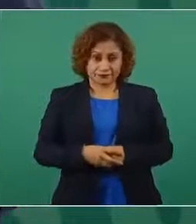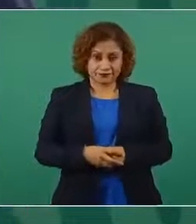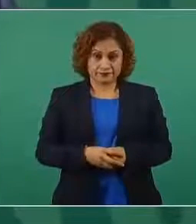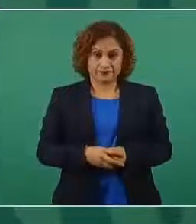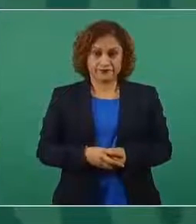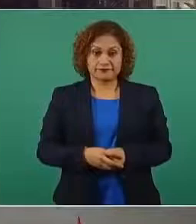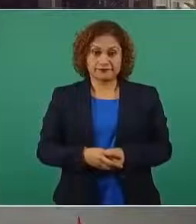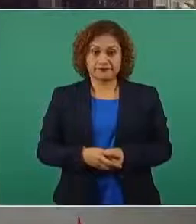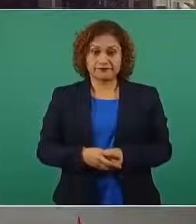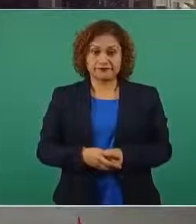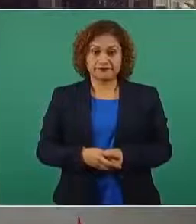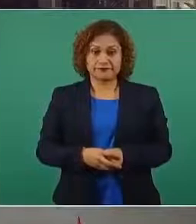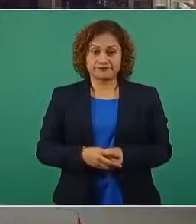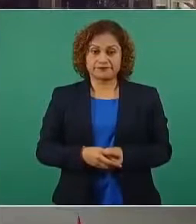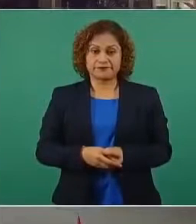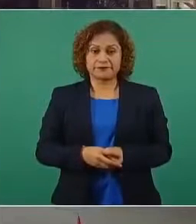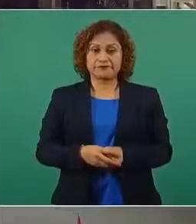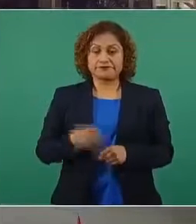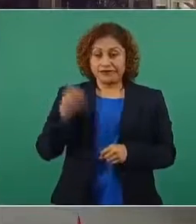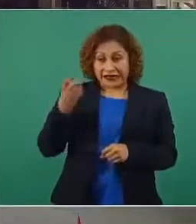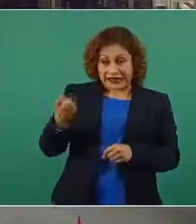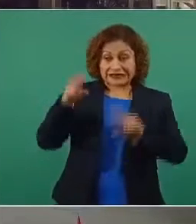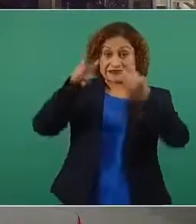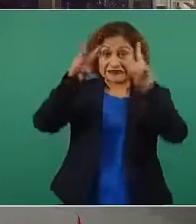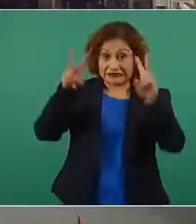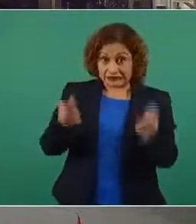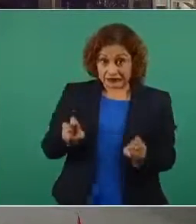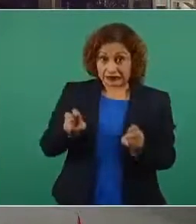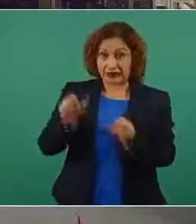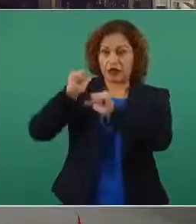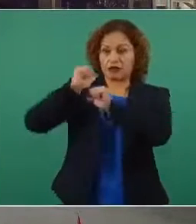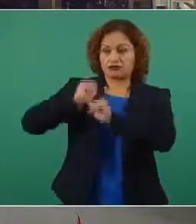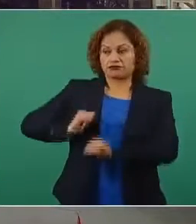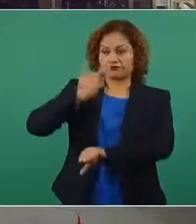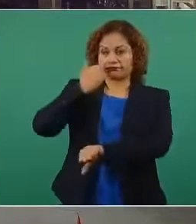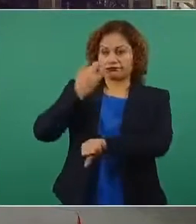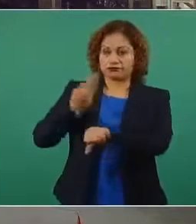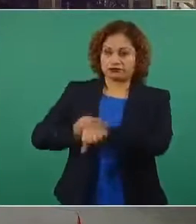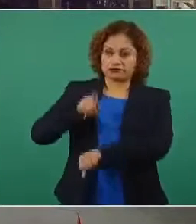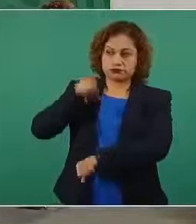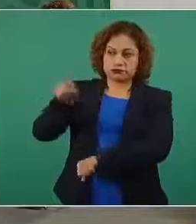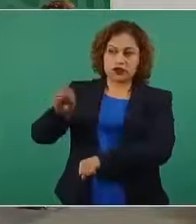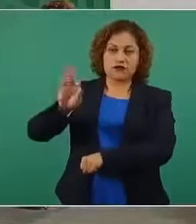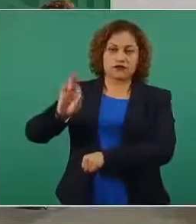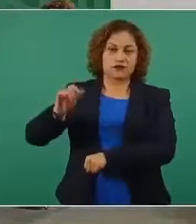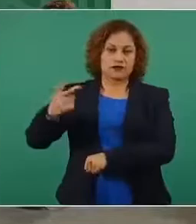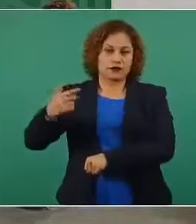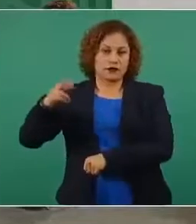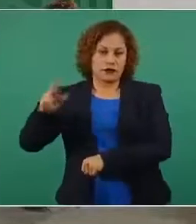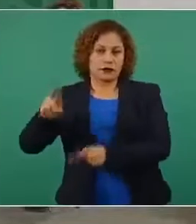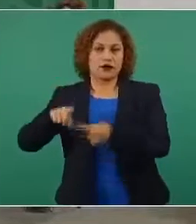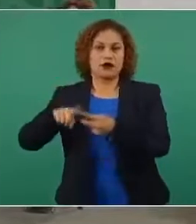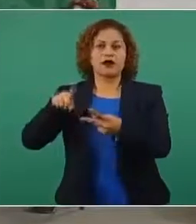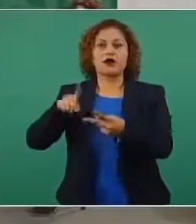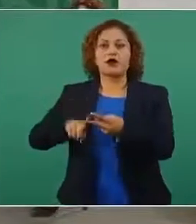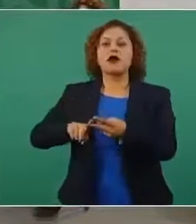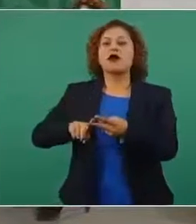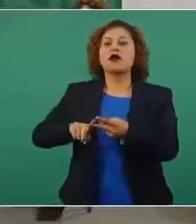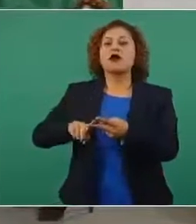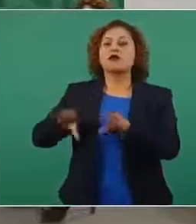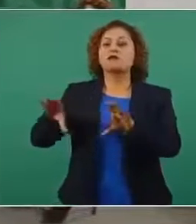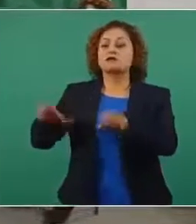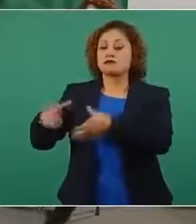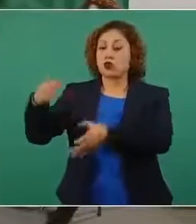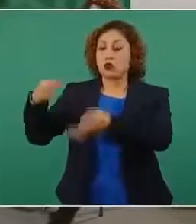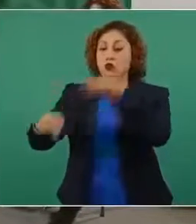Eso lo tiene que resolver la Fiscalía y el Poder Judicial y el Poder Legislativo. ¿Pero hay una especie